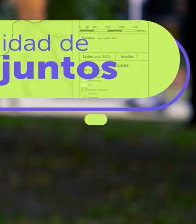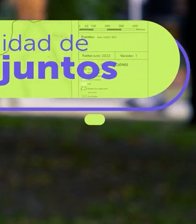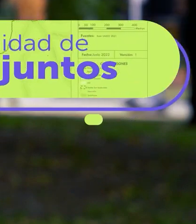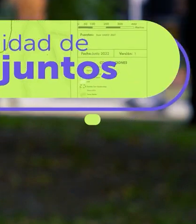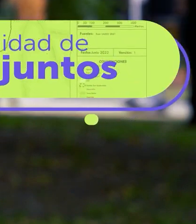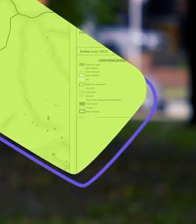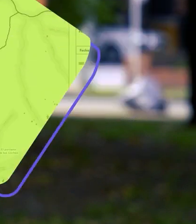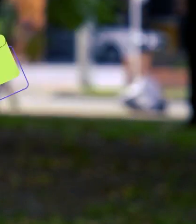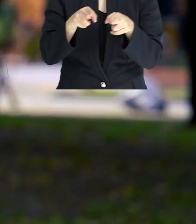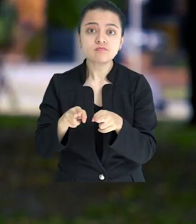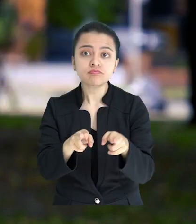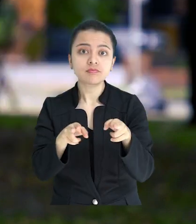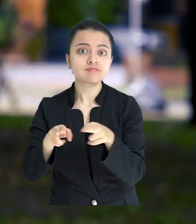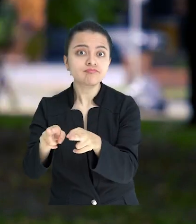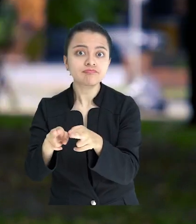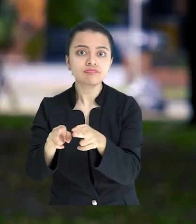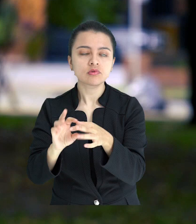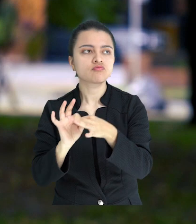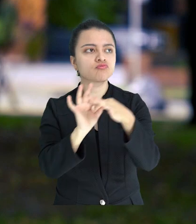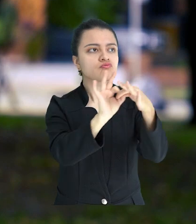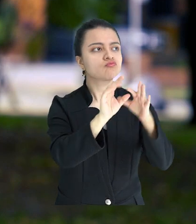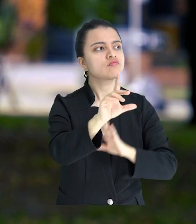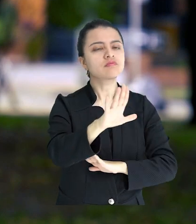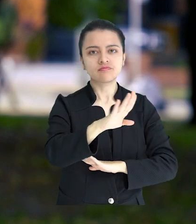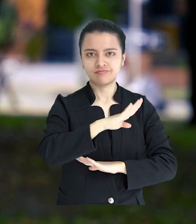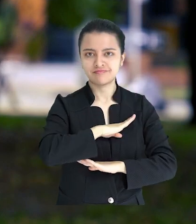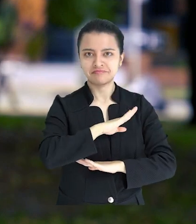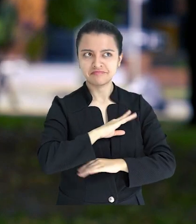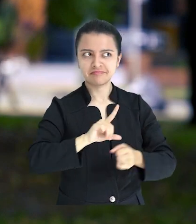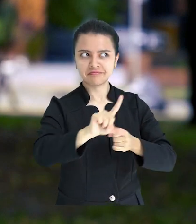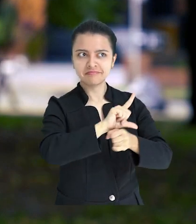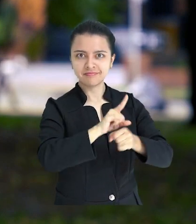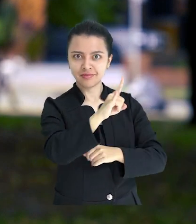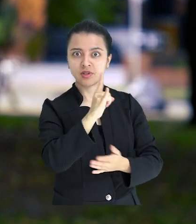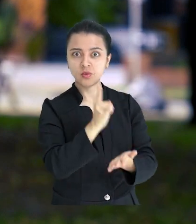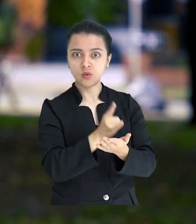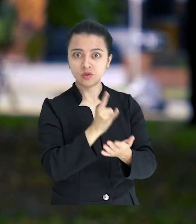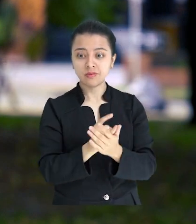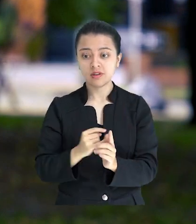¿Qué es la Alcaldía de la